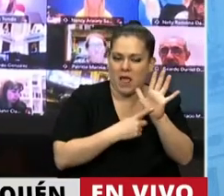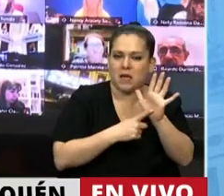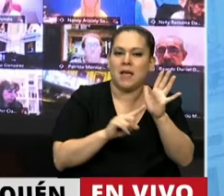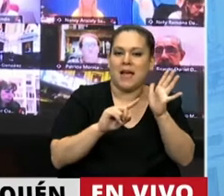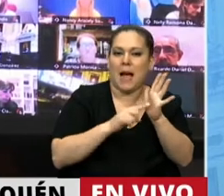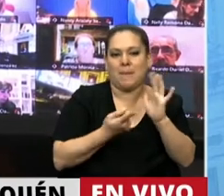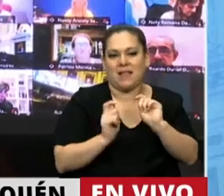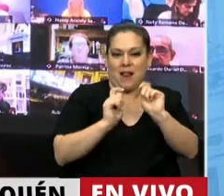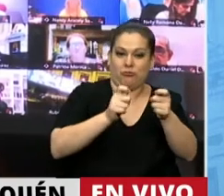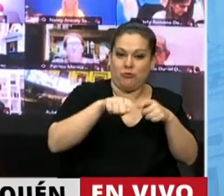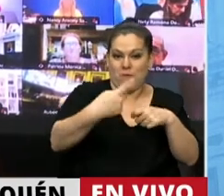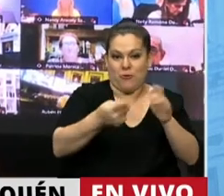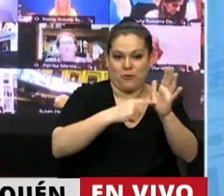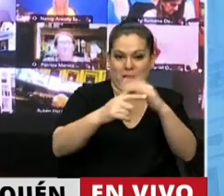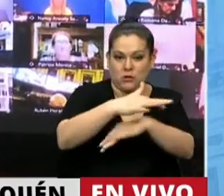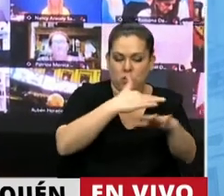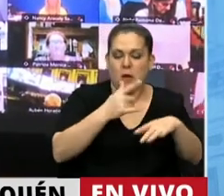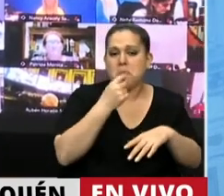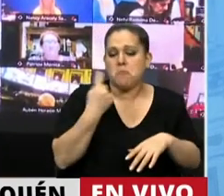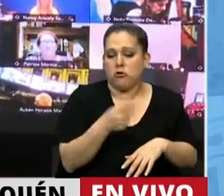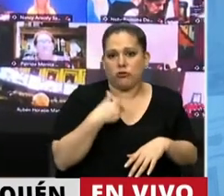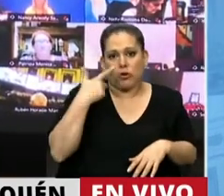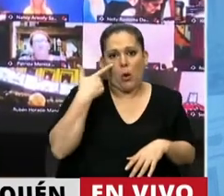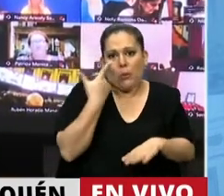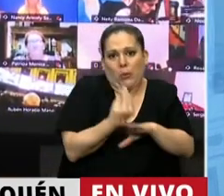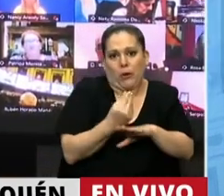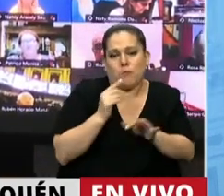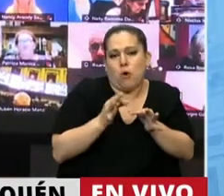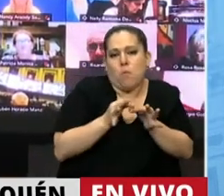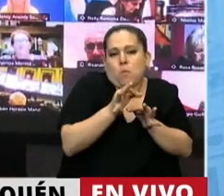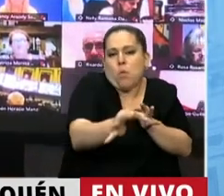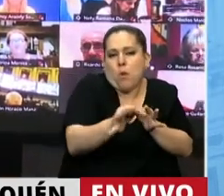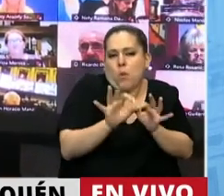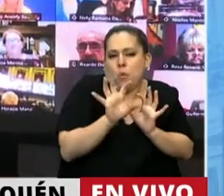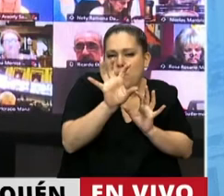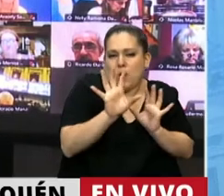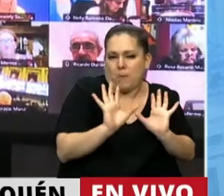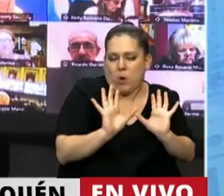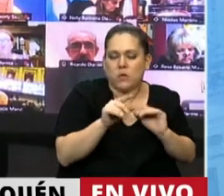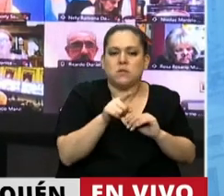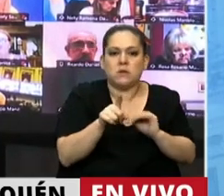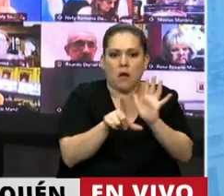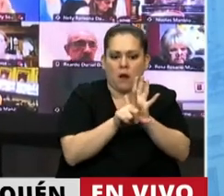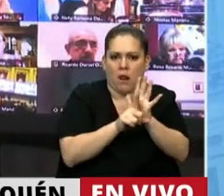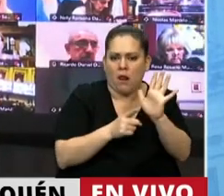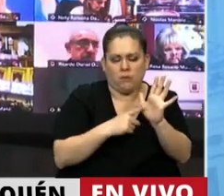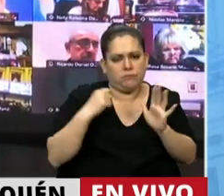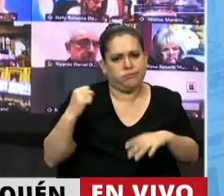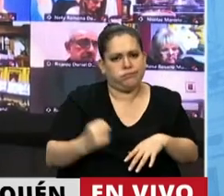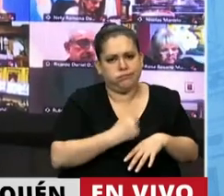vivimos lejos de la capital, en el interior profundo, este es un proyecto de ley de gran importancia.